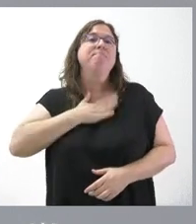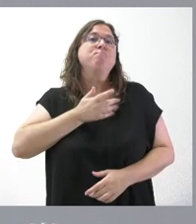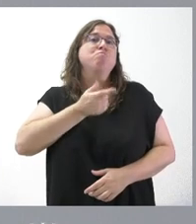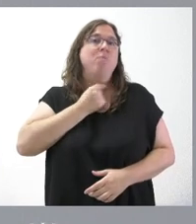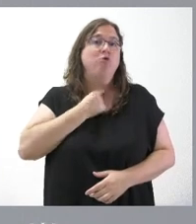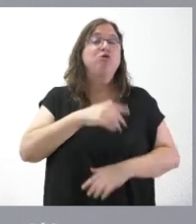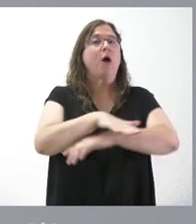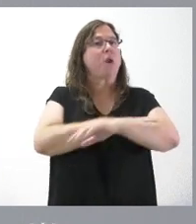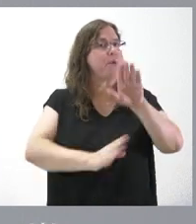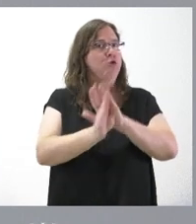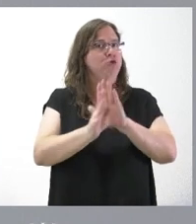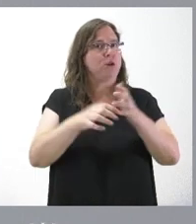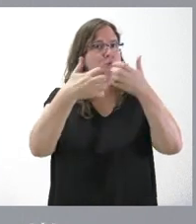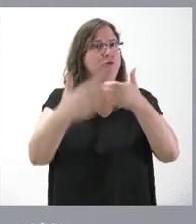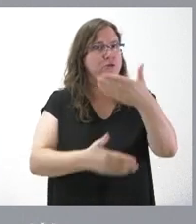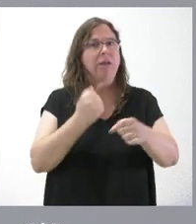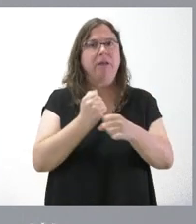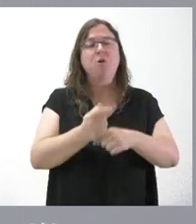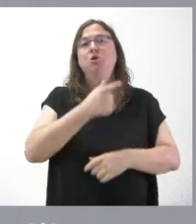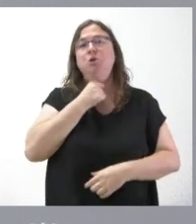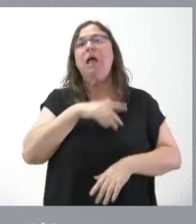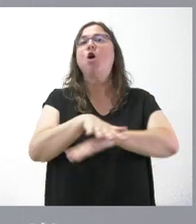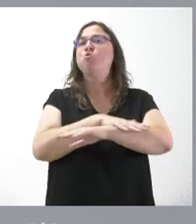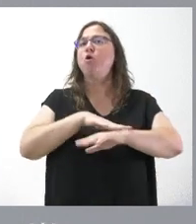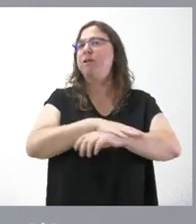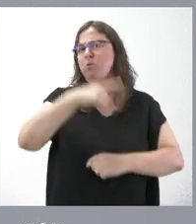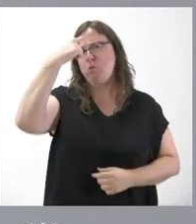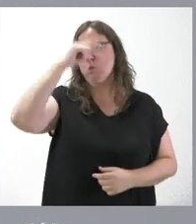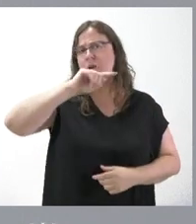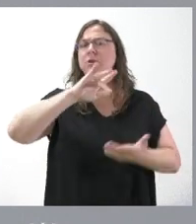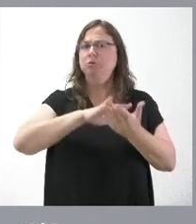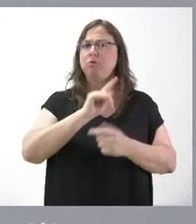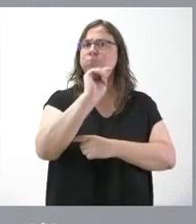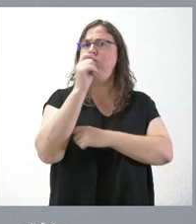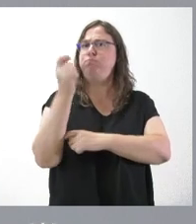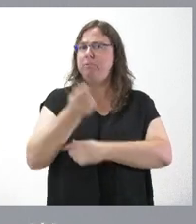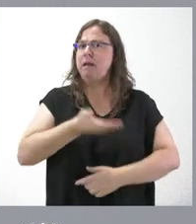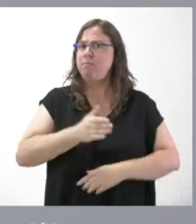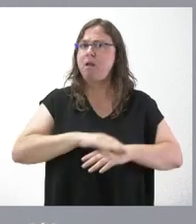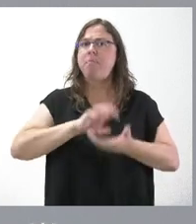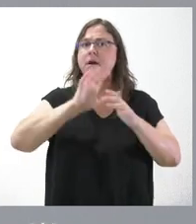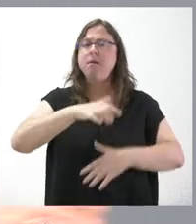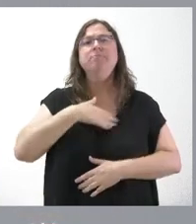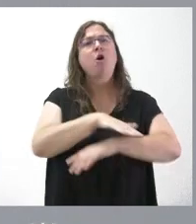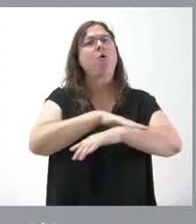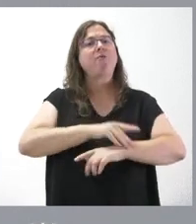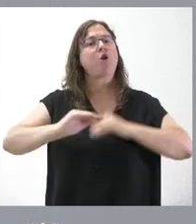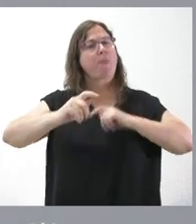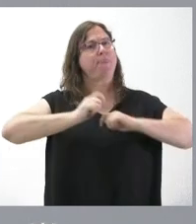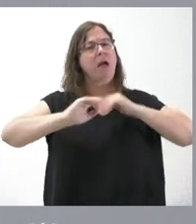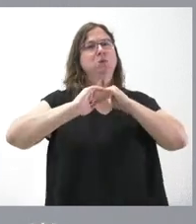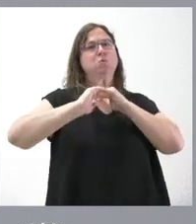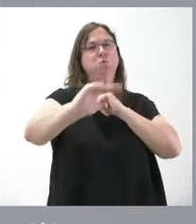Gobierno siguiera funcionando, siguiera trabajando. Es un Gobierno que, como saben ustedes, ha conseguido importantes cosas para Castilla y León. Y es un Gobierno que garantiza estabilidad